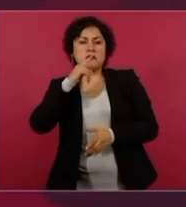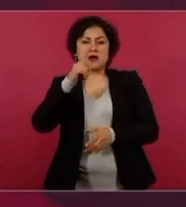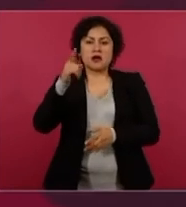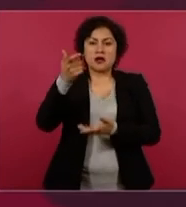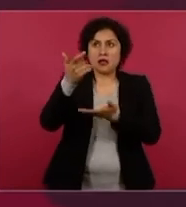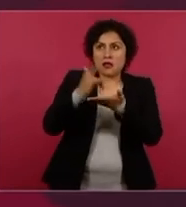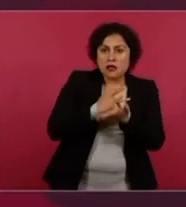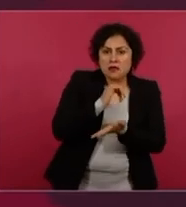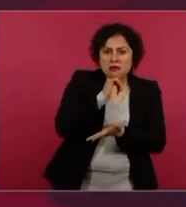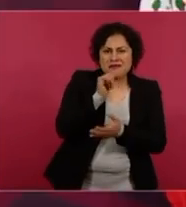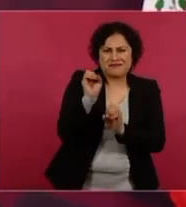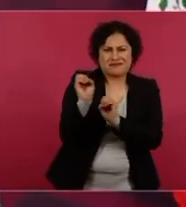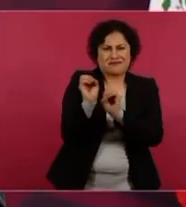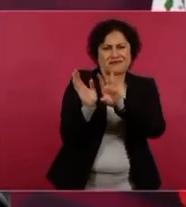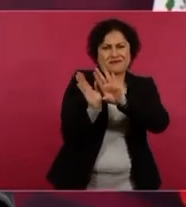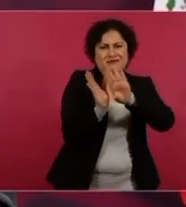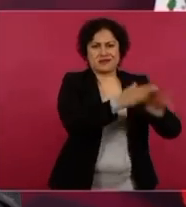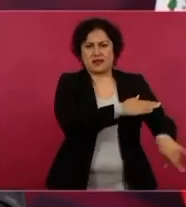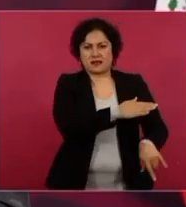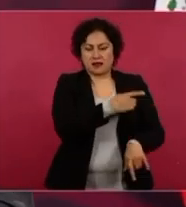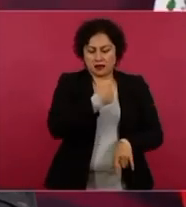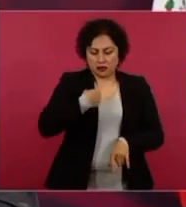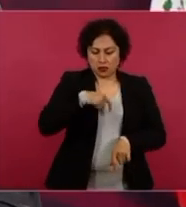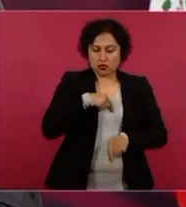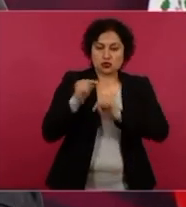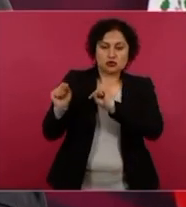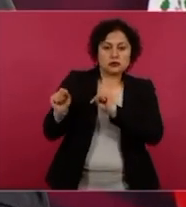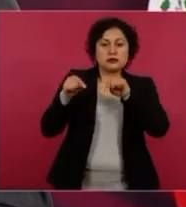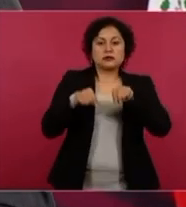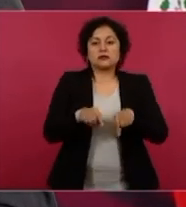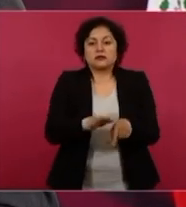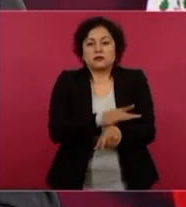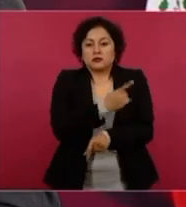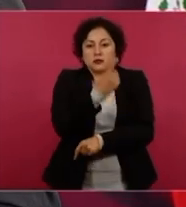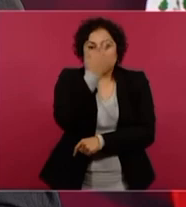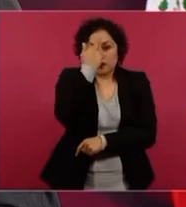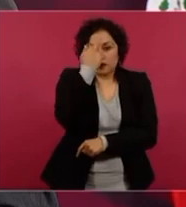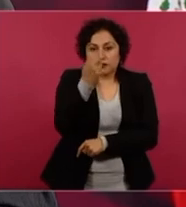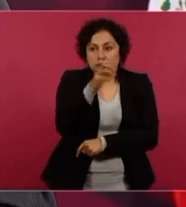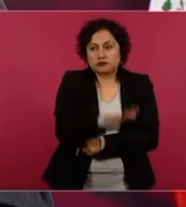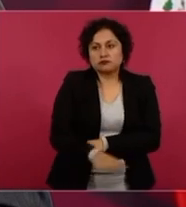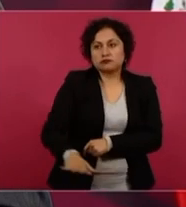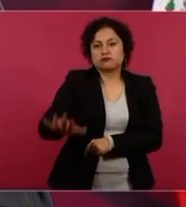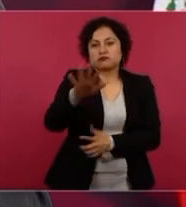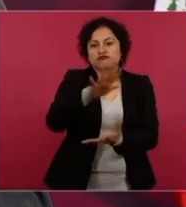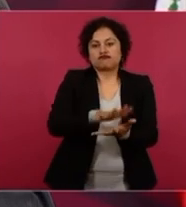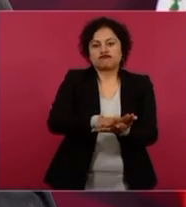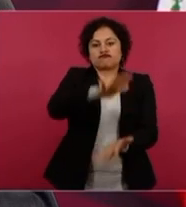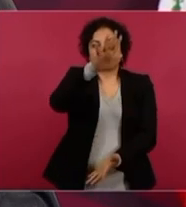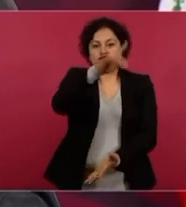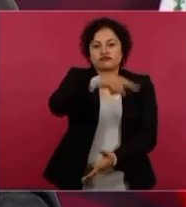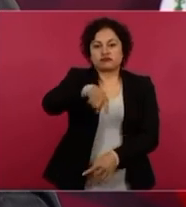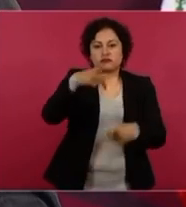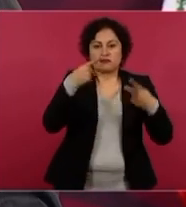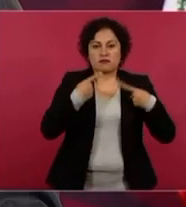Llegamos aquí con el apoyo de la mayoría de los mexicanos,